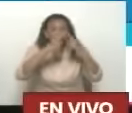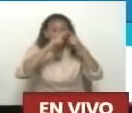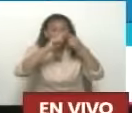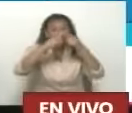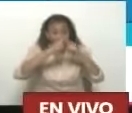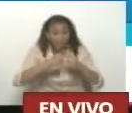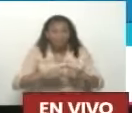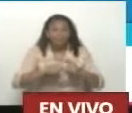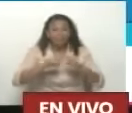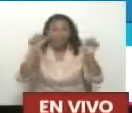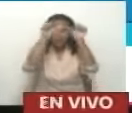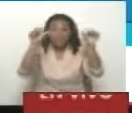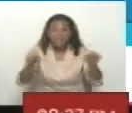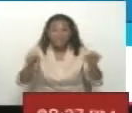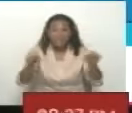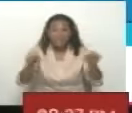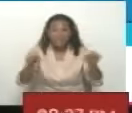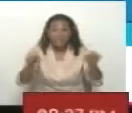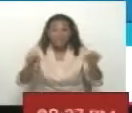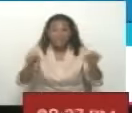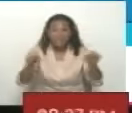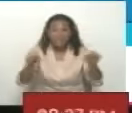Claro Están computando Todavía Ha habido